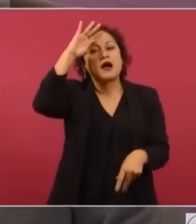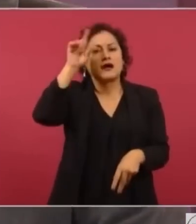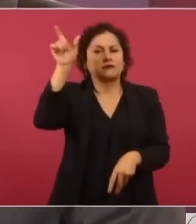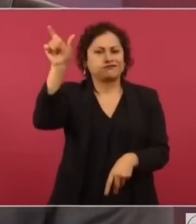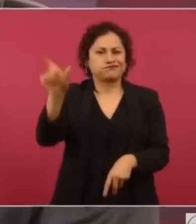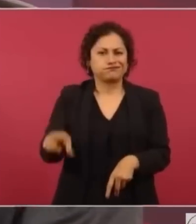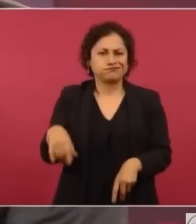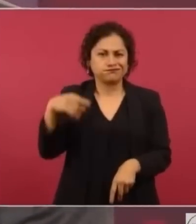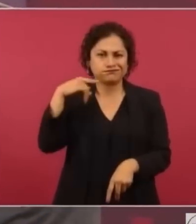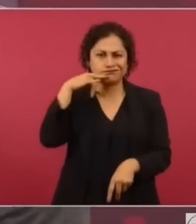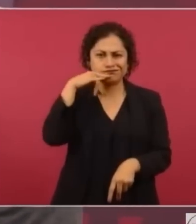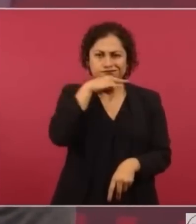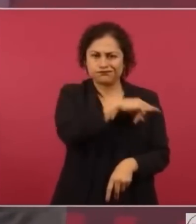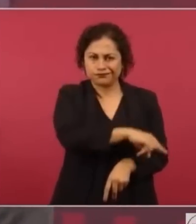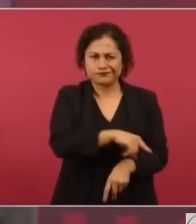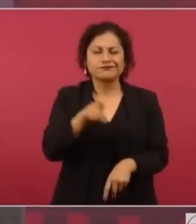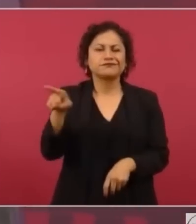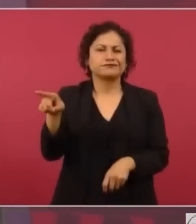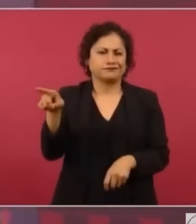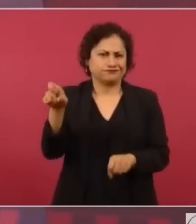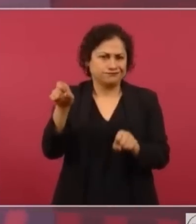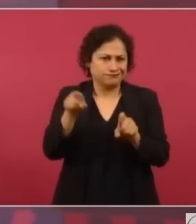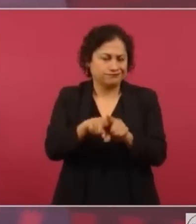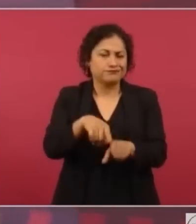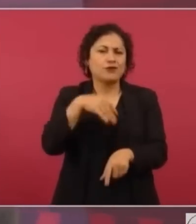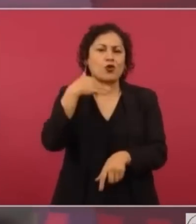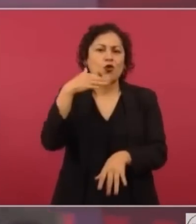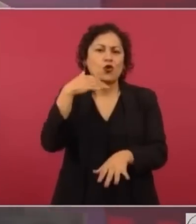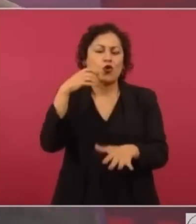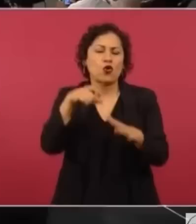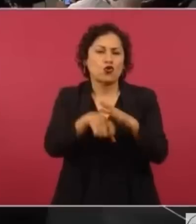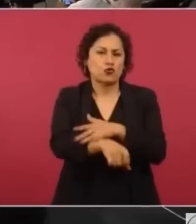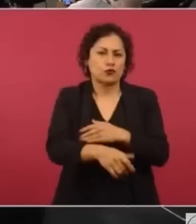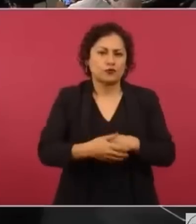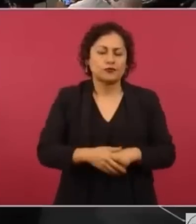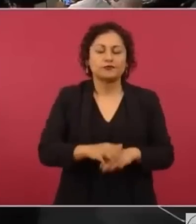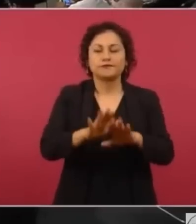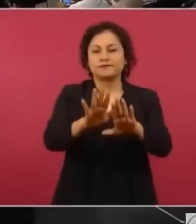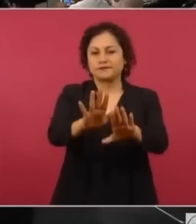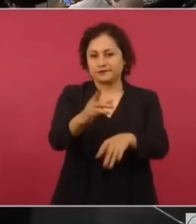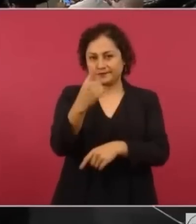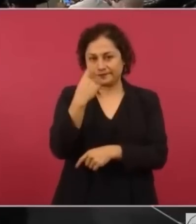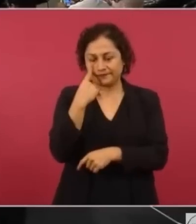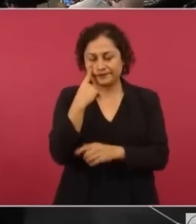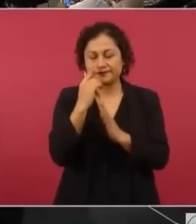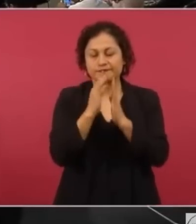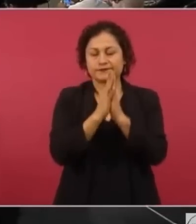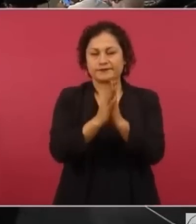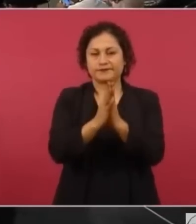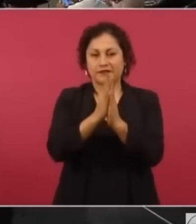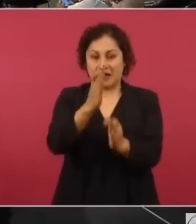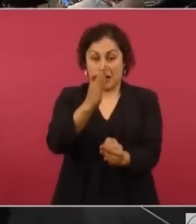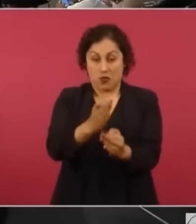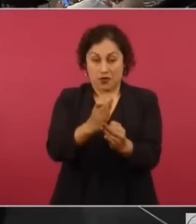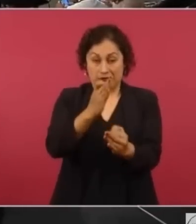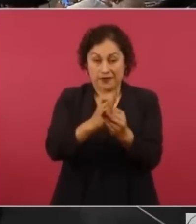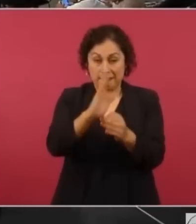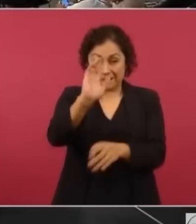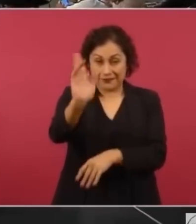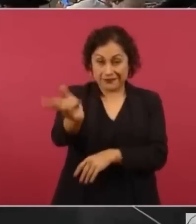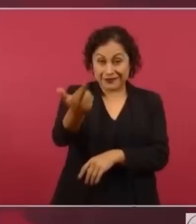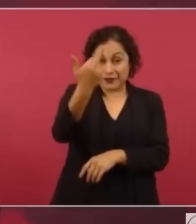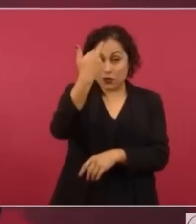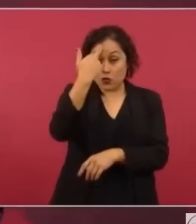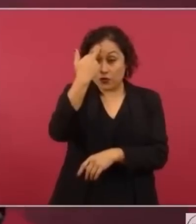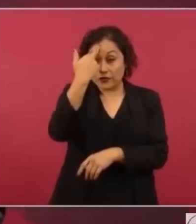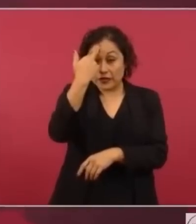de corruptos. Miren, vamos a recordar también, porque es que esto, la